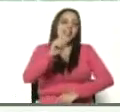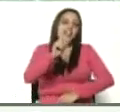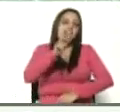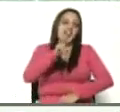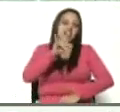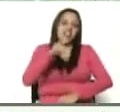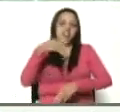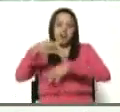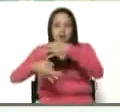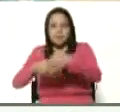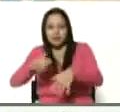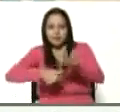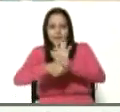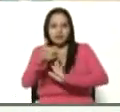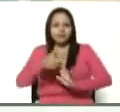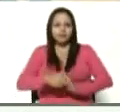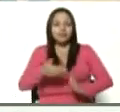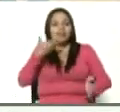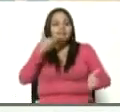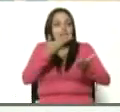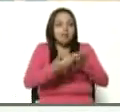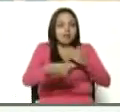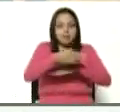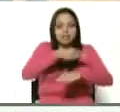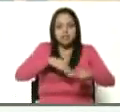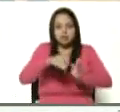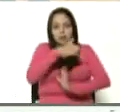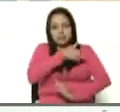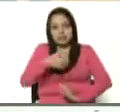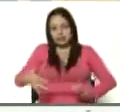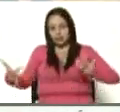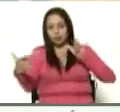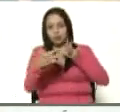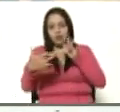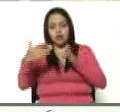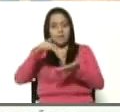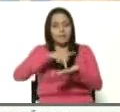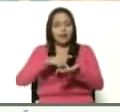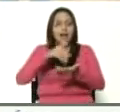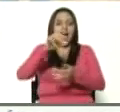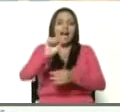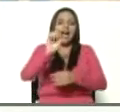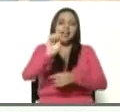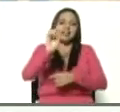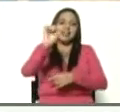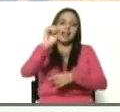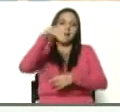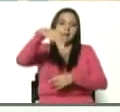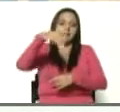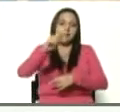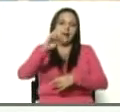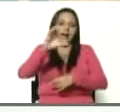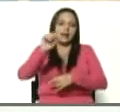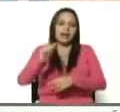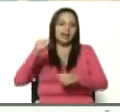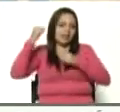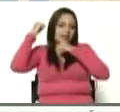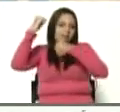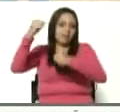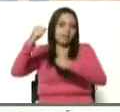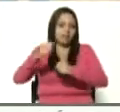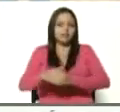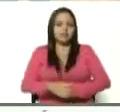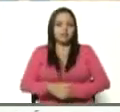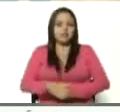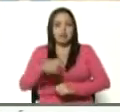respecto. Gracias, Ministra. Bueno, gracias, Presidente, por el pase. Estamos en la parroquia Tamaca, victoriosa, invicta parroquia Tamaca, de